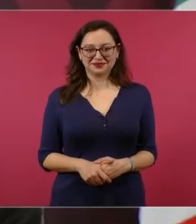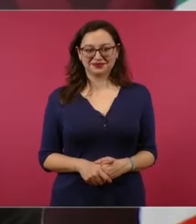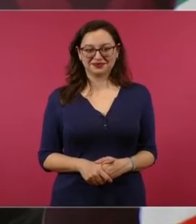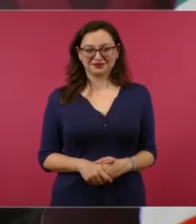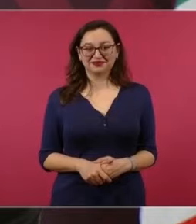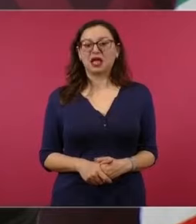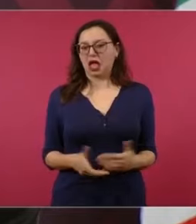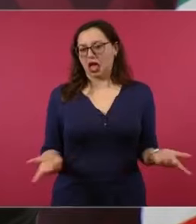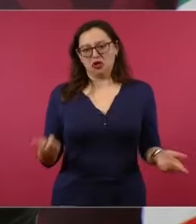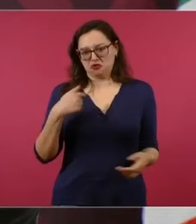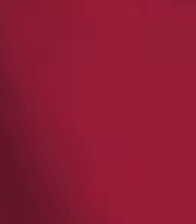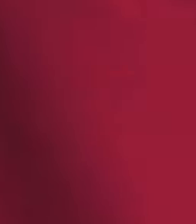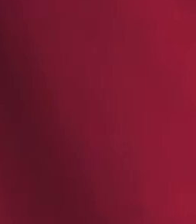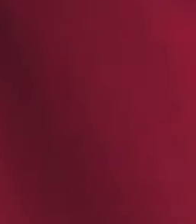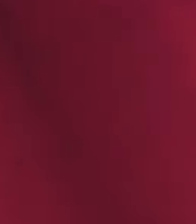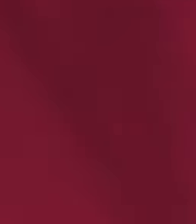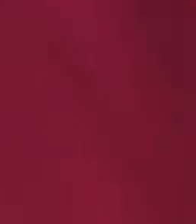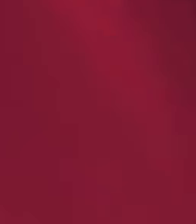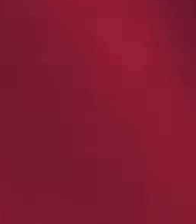No vamos a seguir viendo.